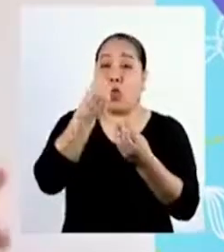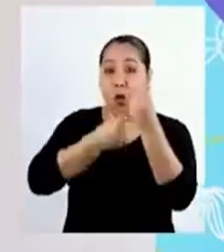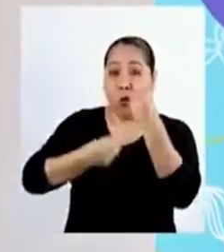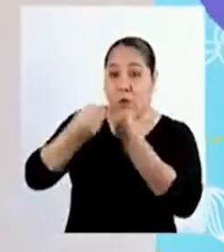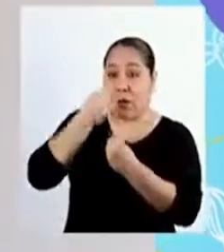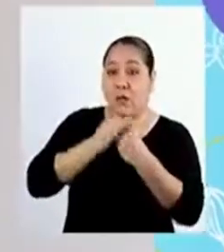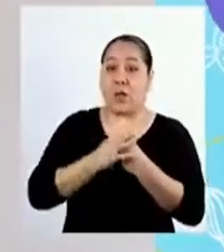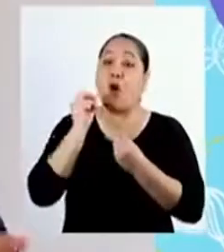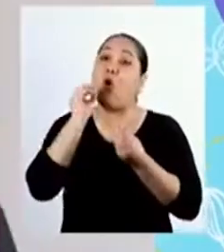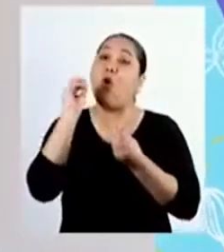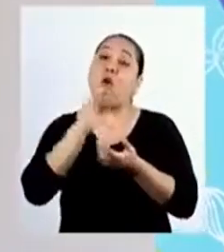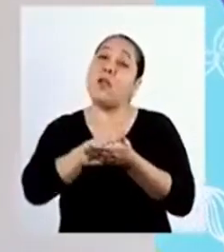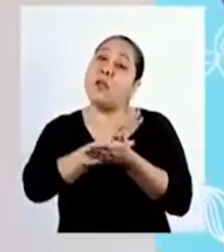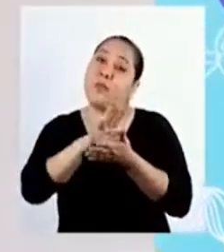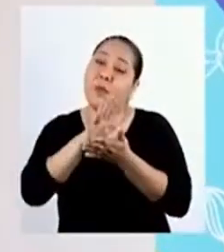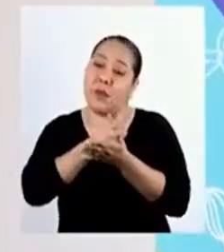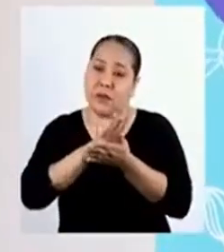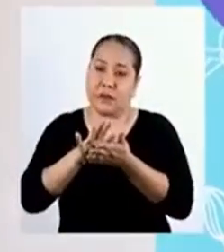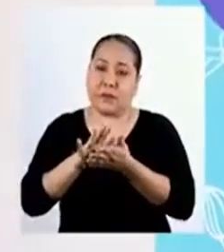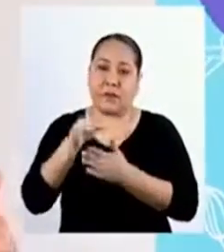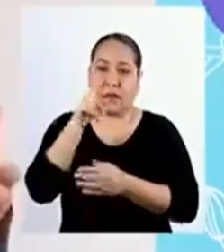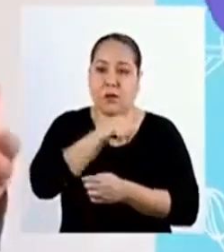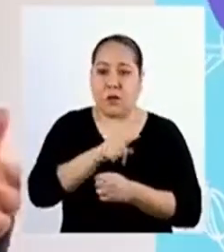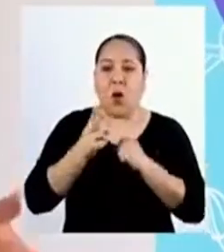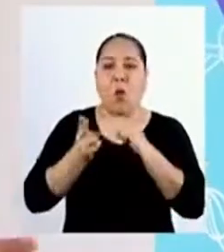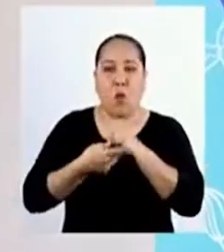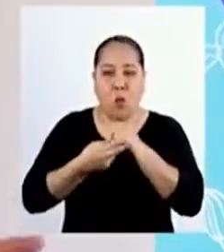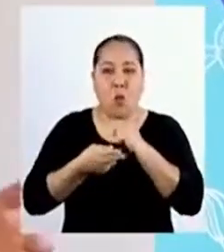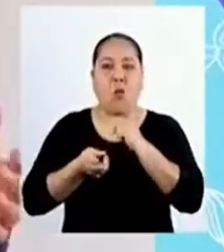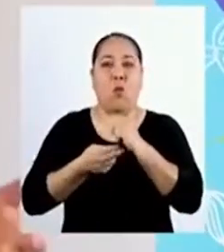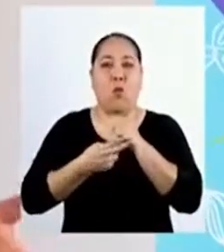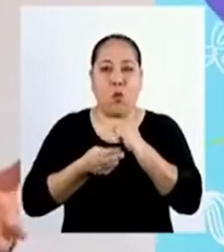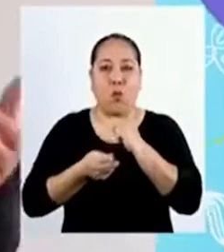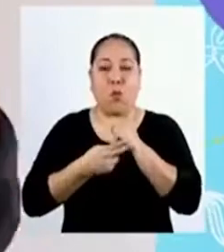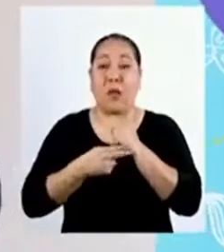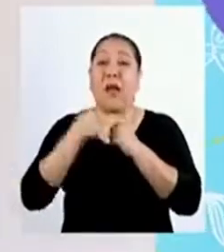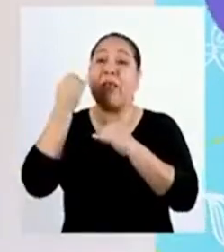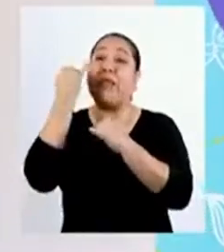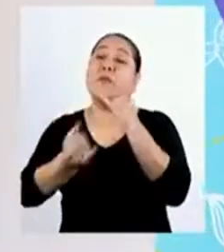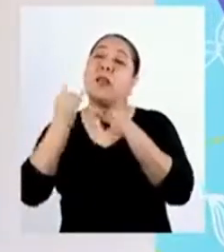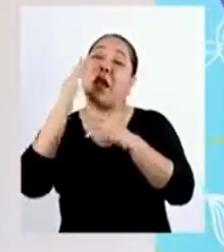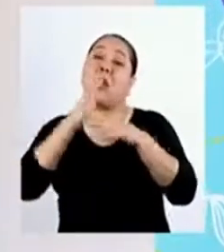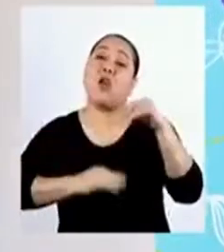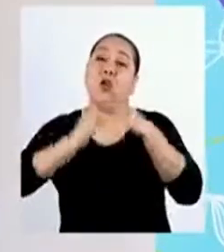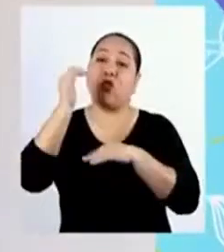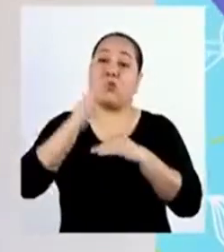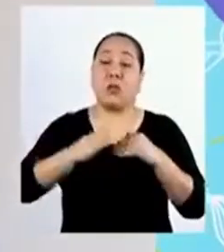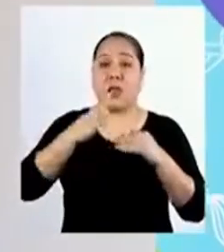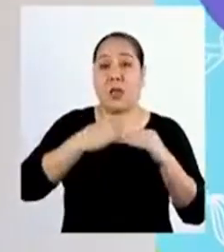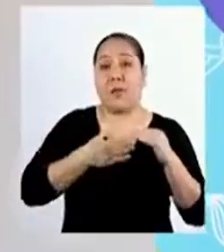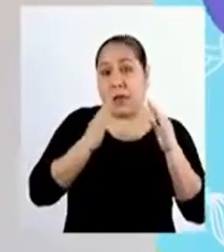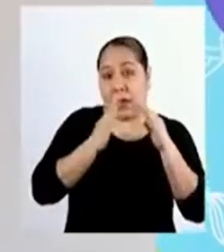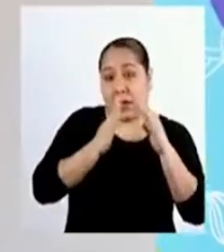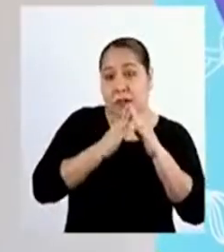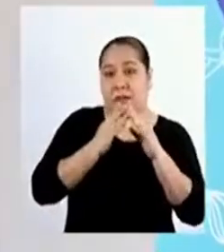alimentación y de limpieza. Habíamos ahorrado para terminar la construcción de mi casa, pero